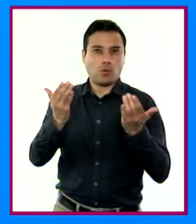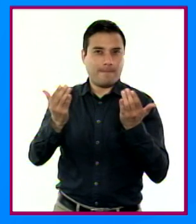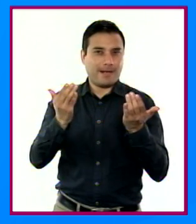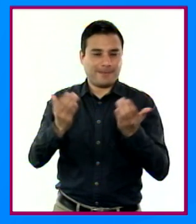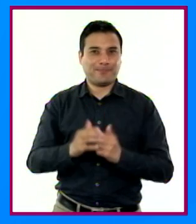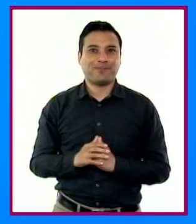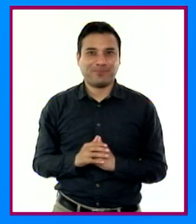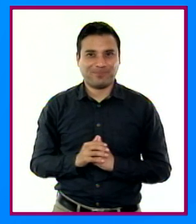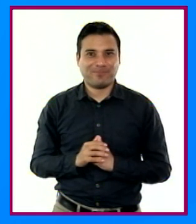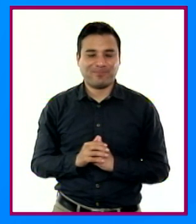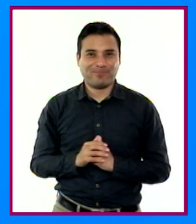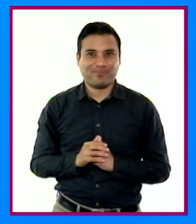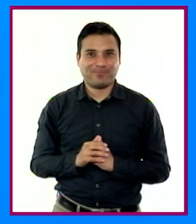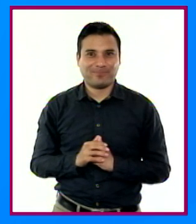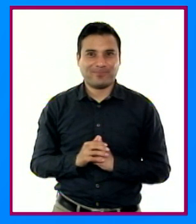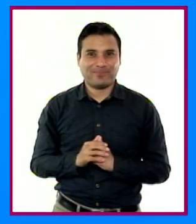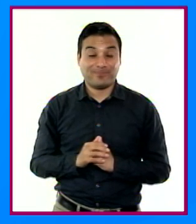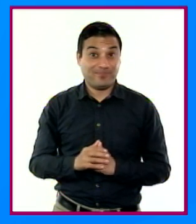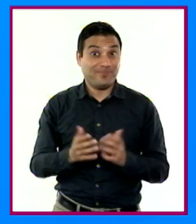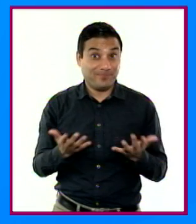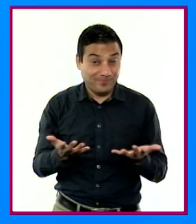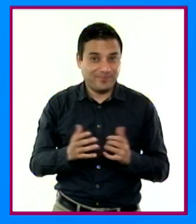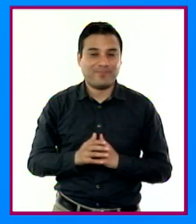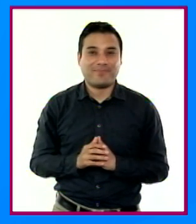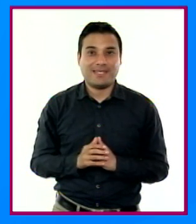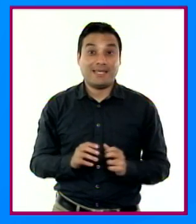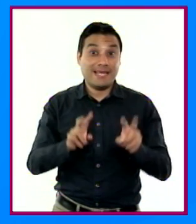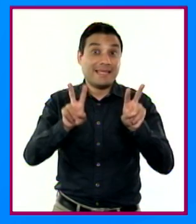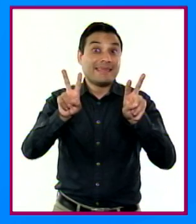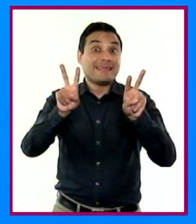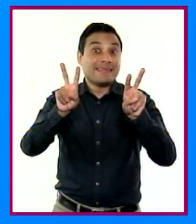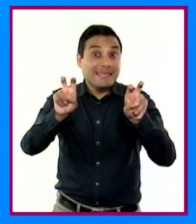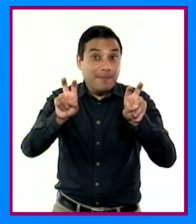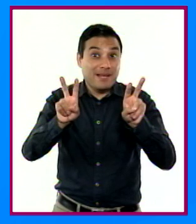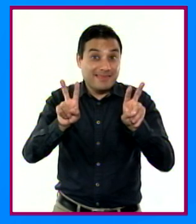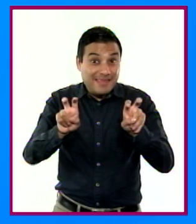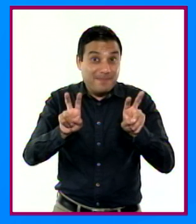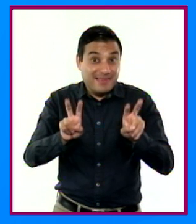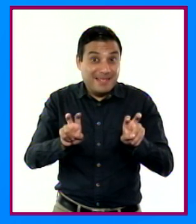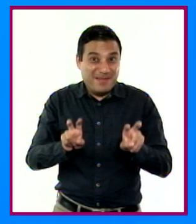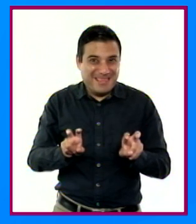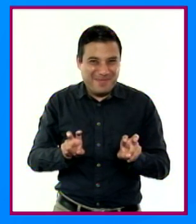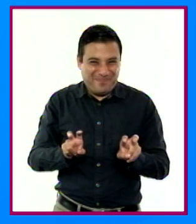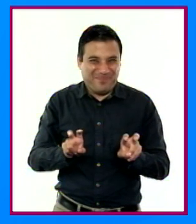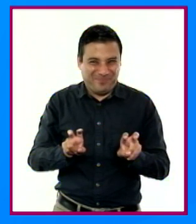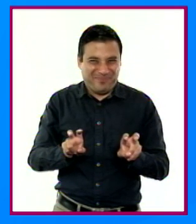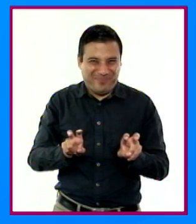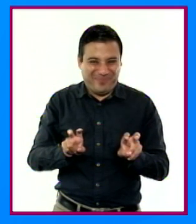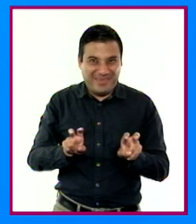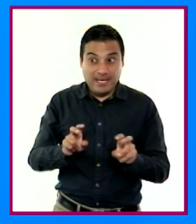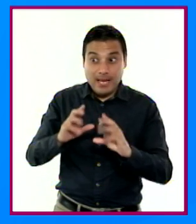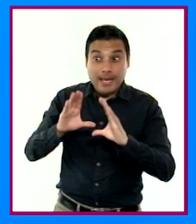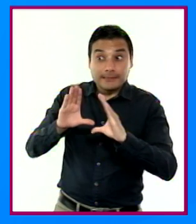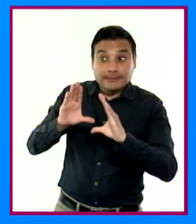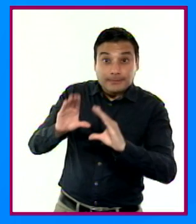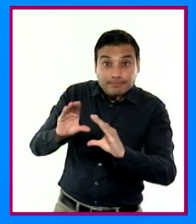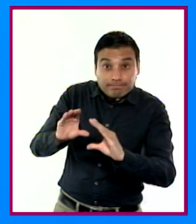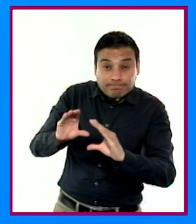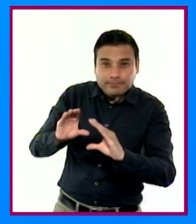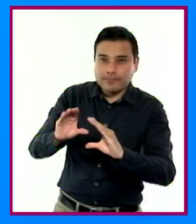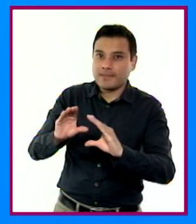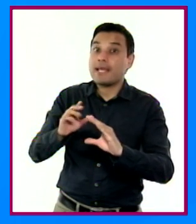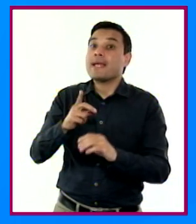Es importante que consideren que los contenidos y los procesos de desarrollo de aprendizaje del campo